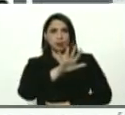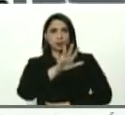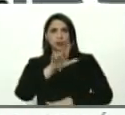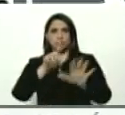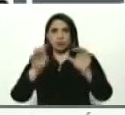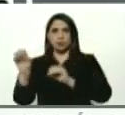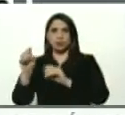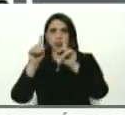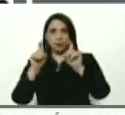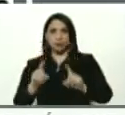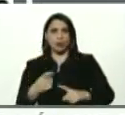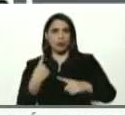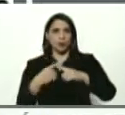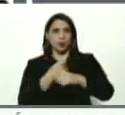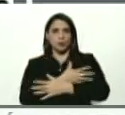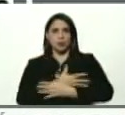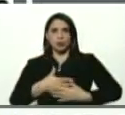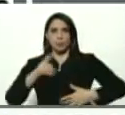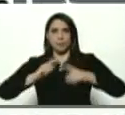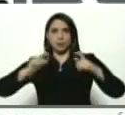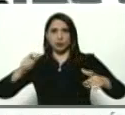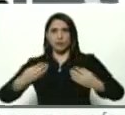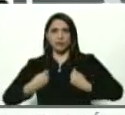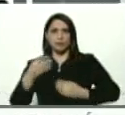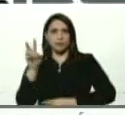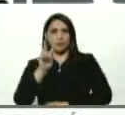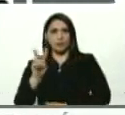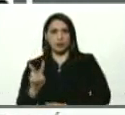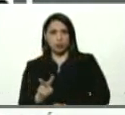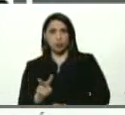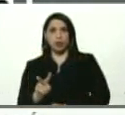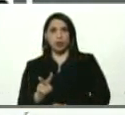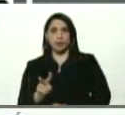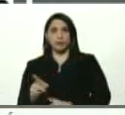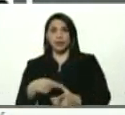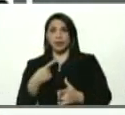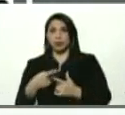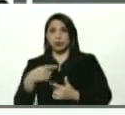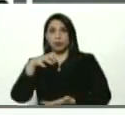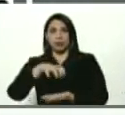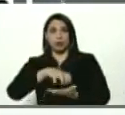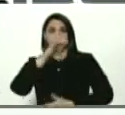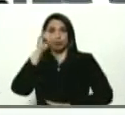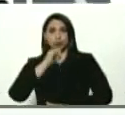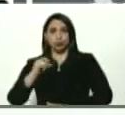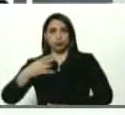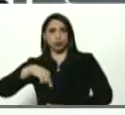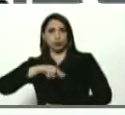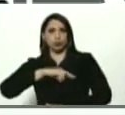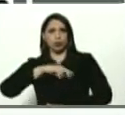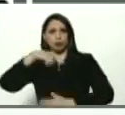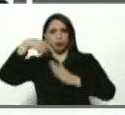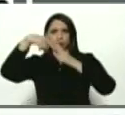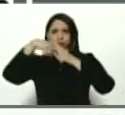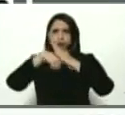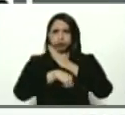pruebas por millón de habitantes. Así que, en el estado Zulia estamos a fondo